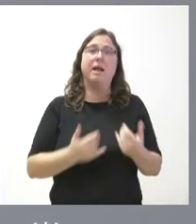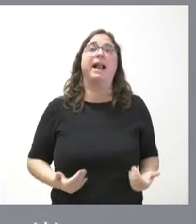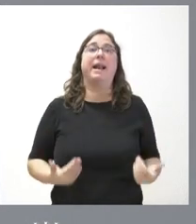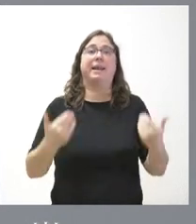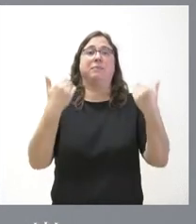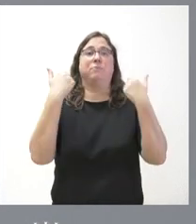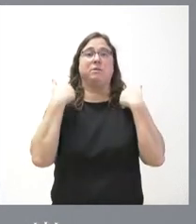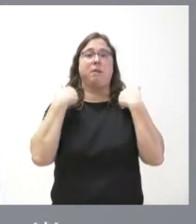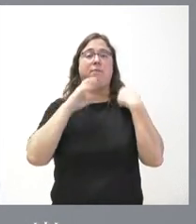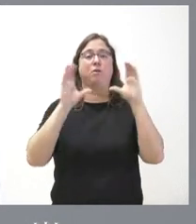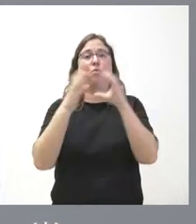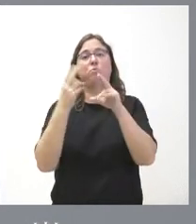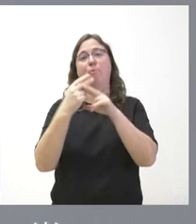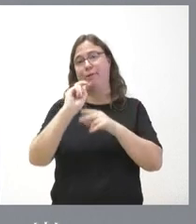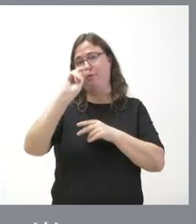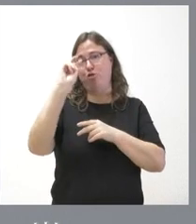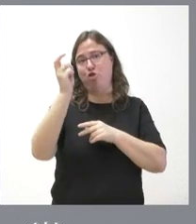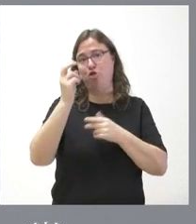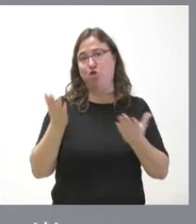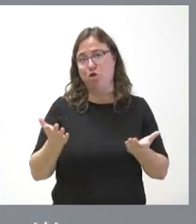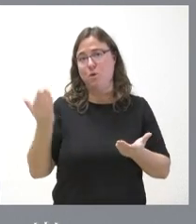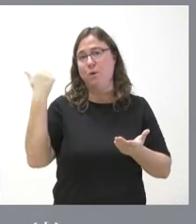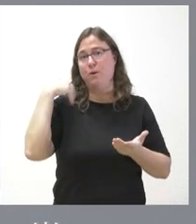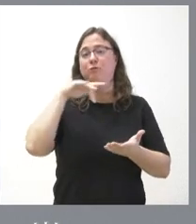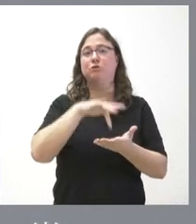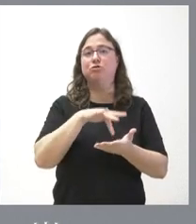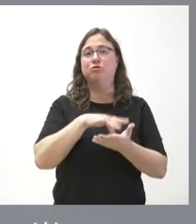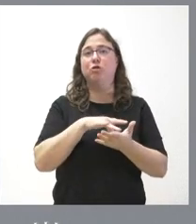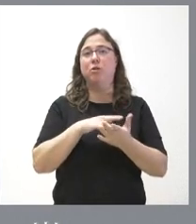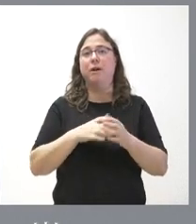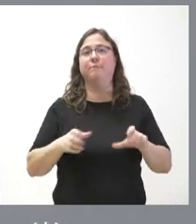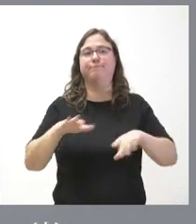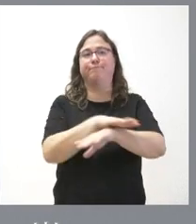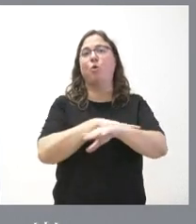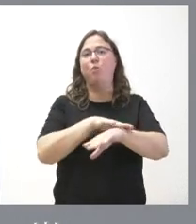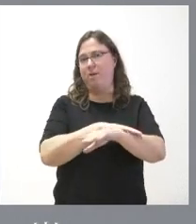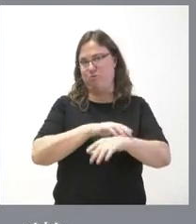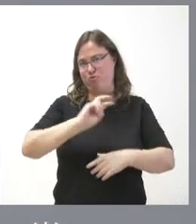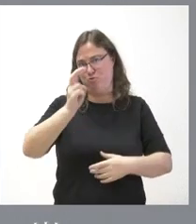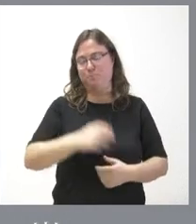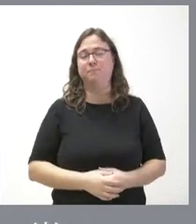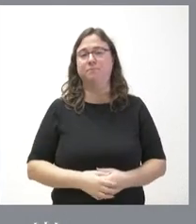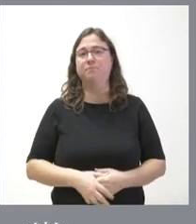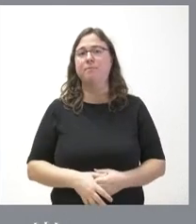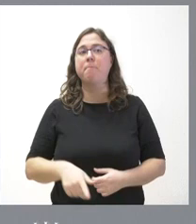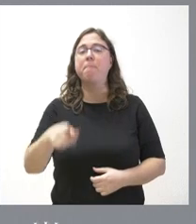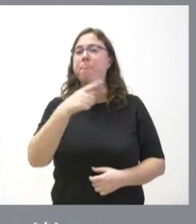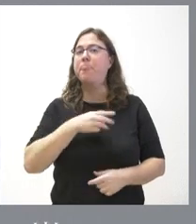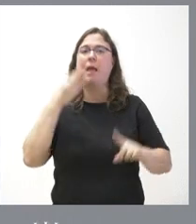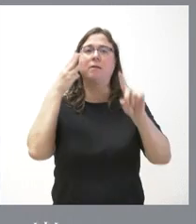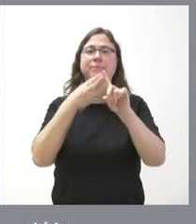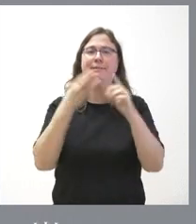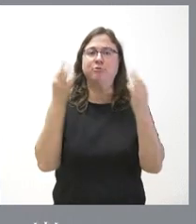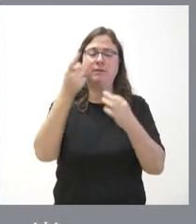a otro partido político que estuvo entonces en la coalición de gobierno nuestra misión es que hagamos todos los